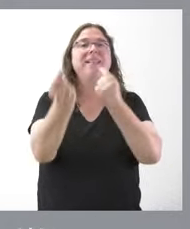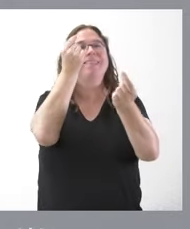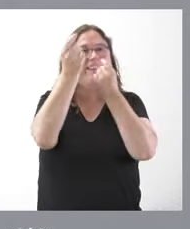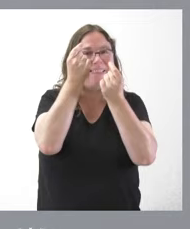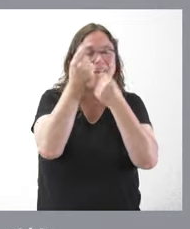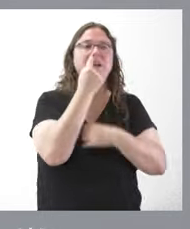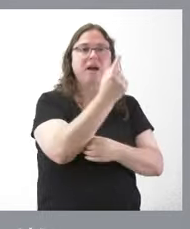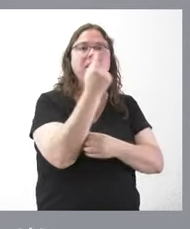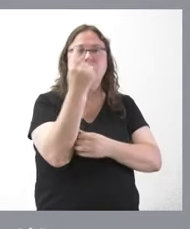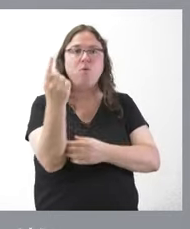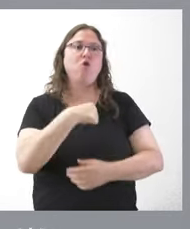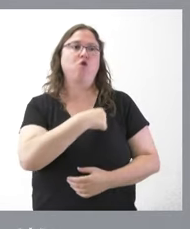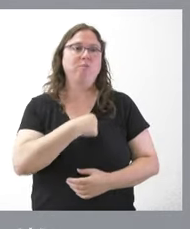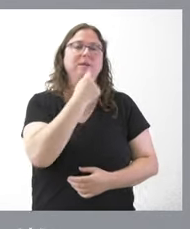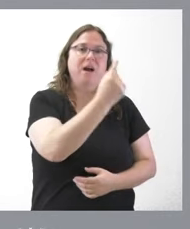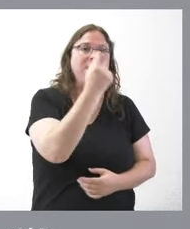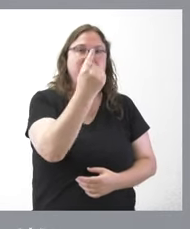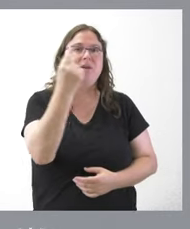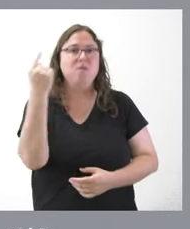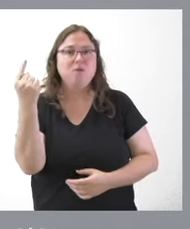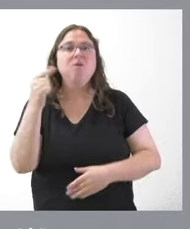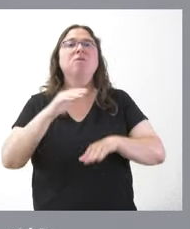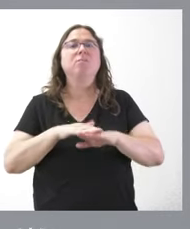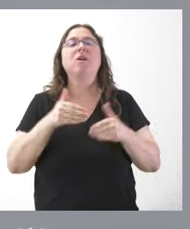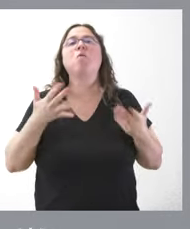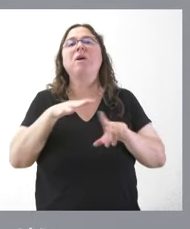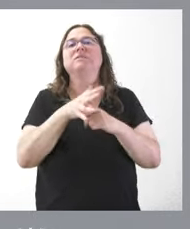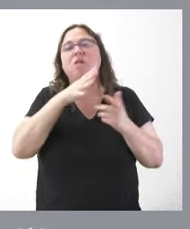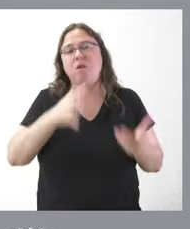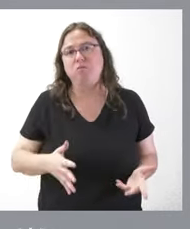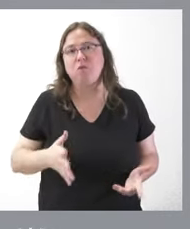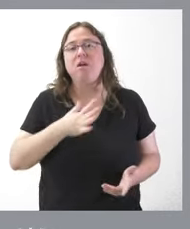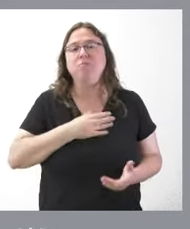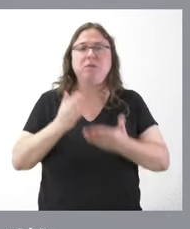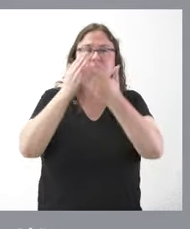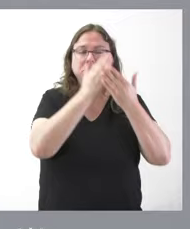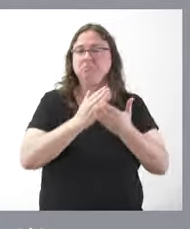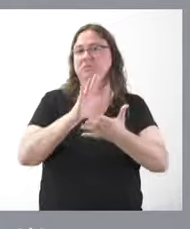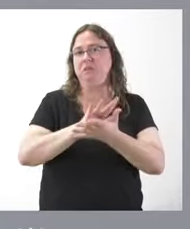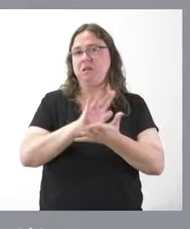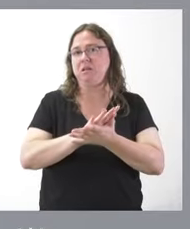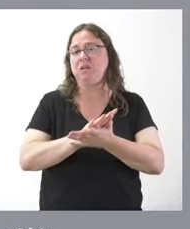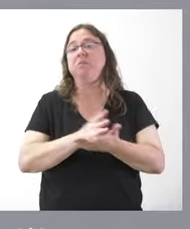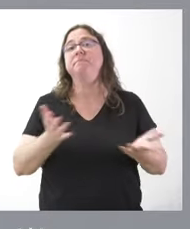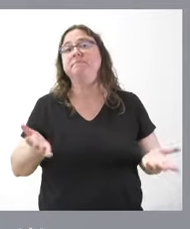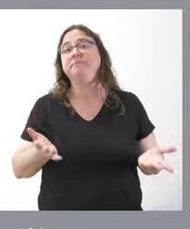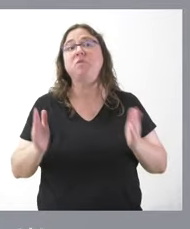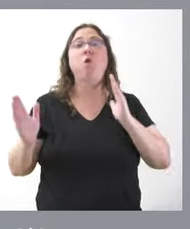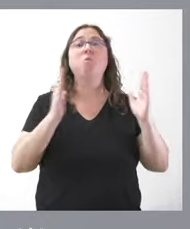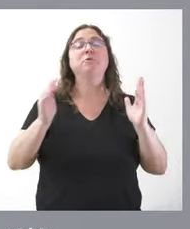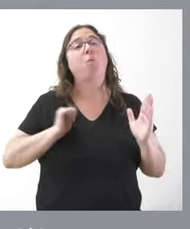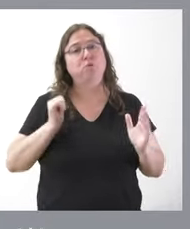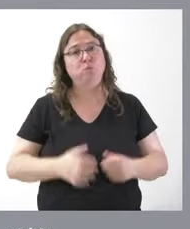por departamento, comisión parlamentaria o por comisión parlamentaria, de cuál es la situación actual que podamos analizar con tranquilidad y, por tanto, es un momento muy